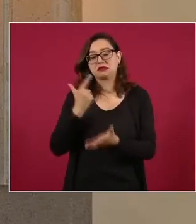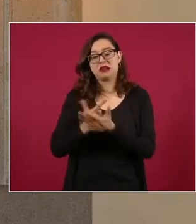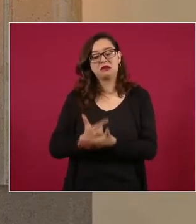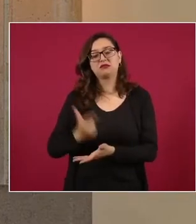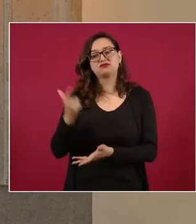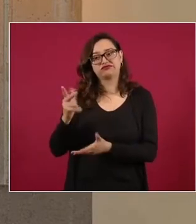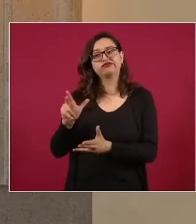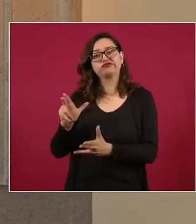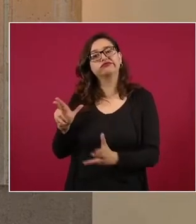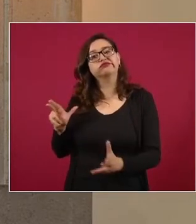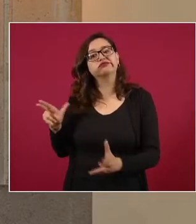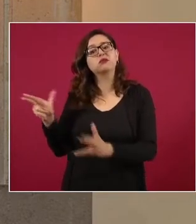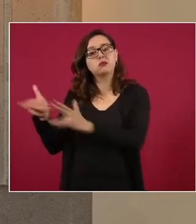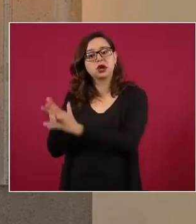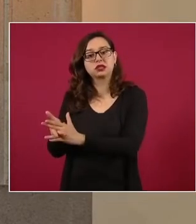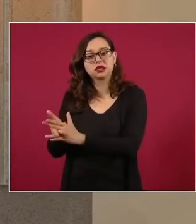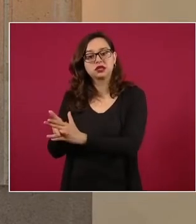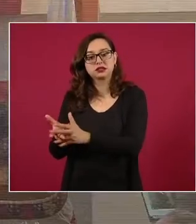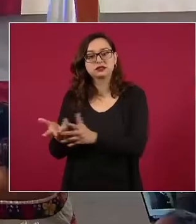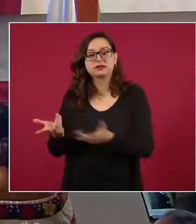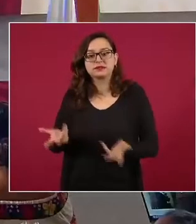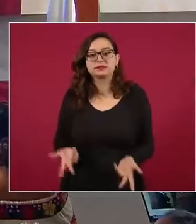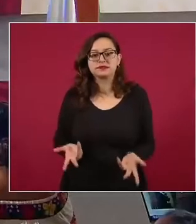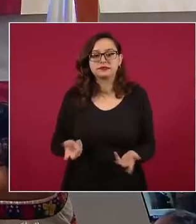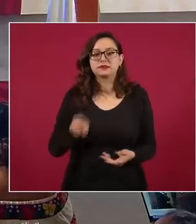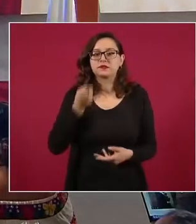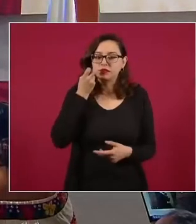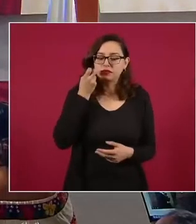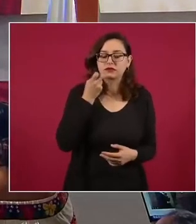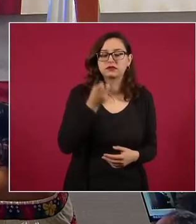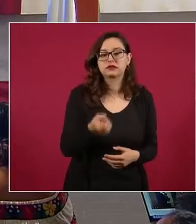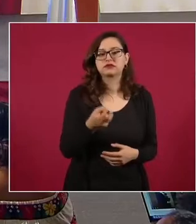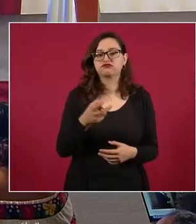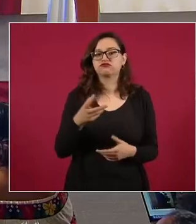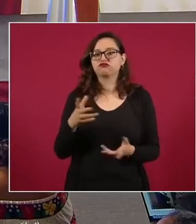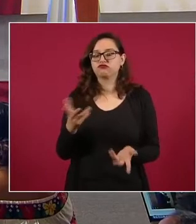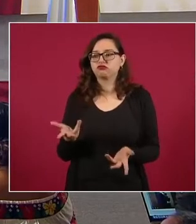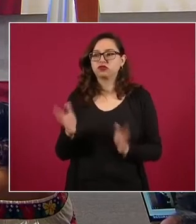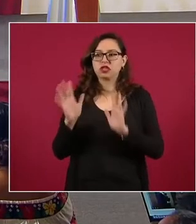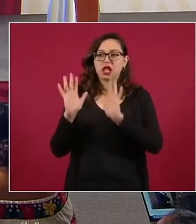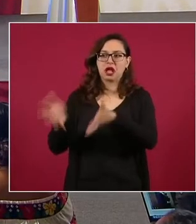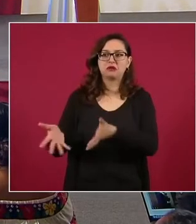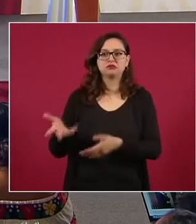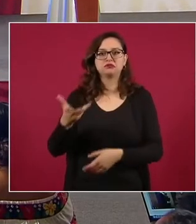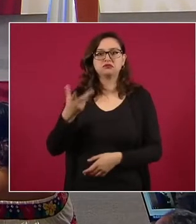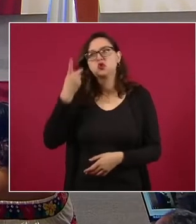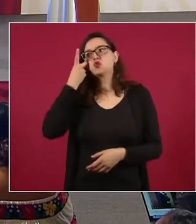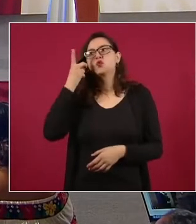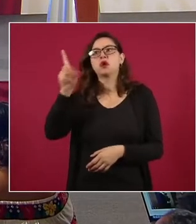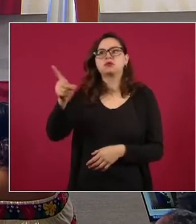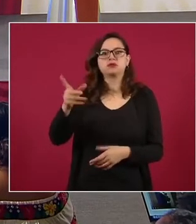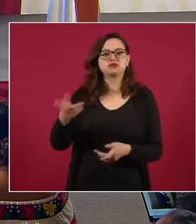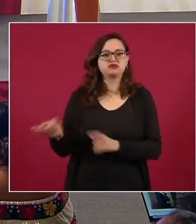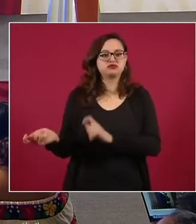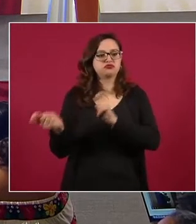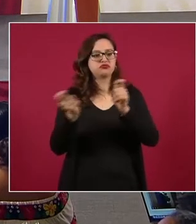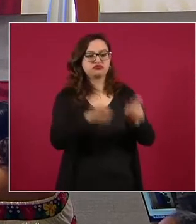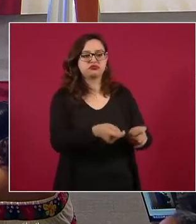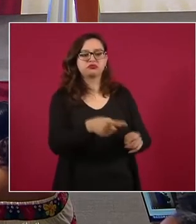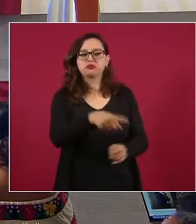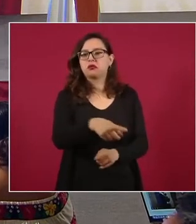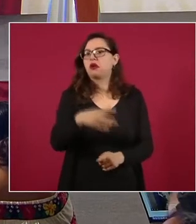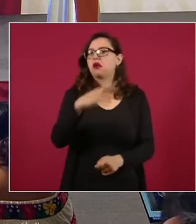escrituras y obtienen recursos a través de la venta de inmuebles. En el caso de